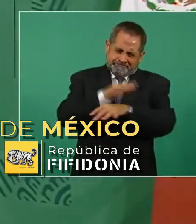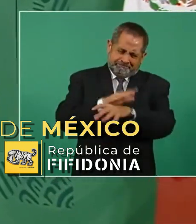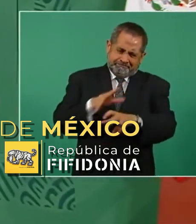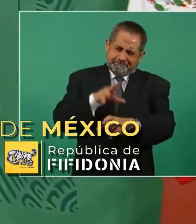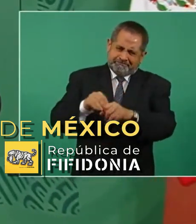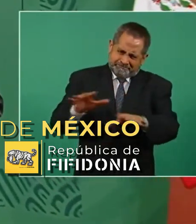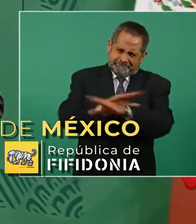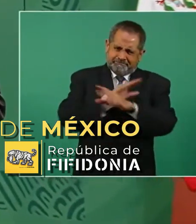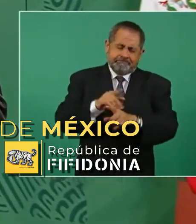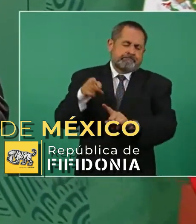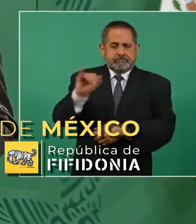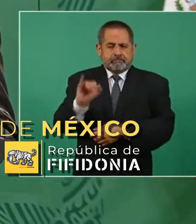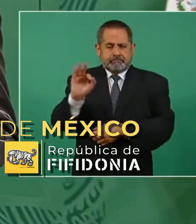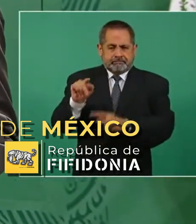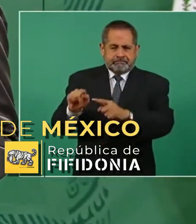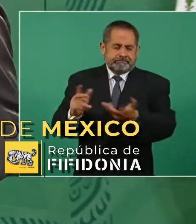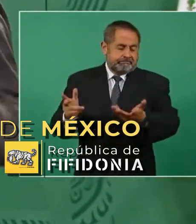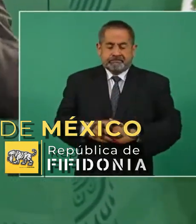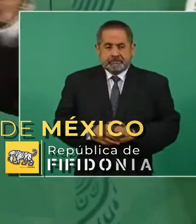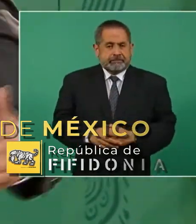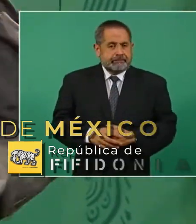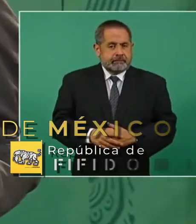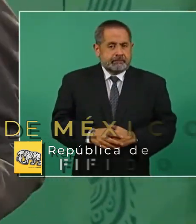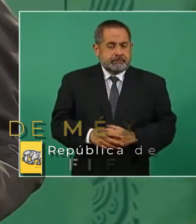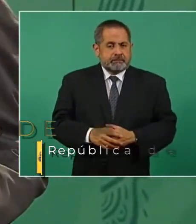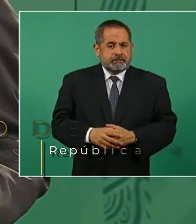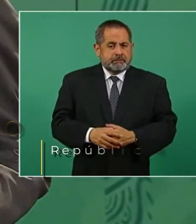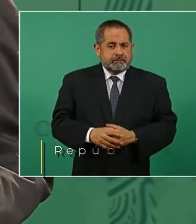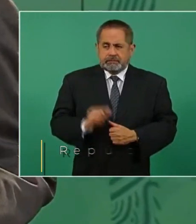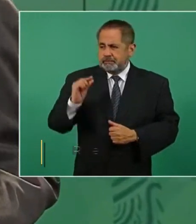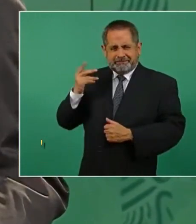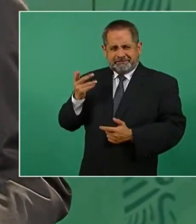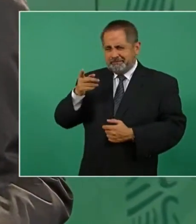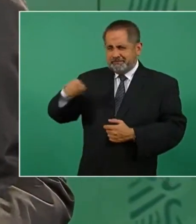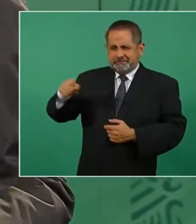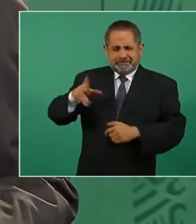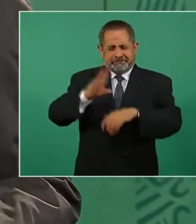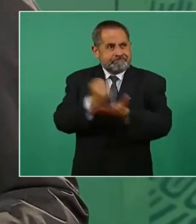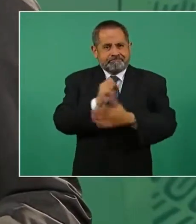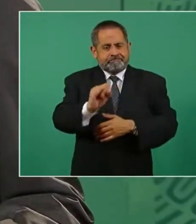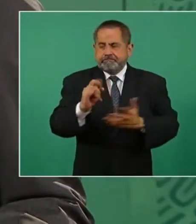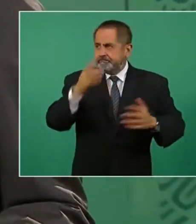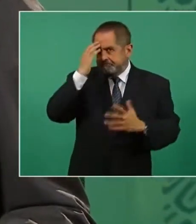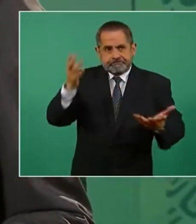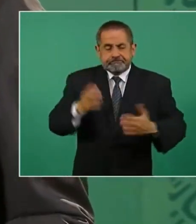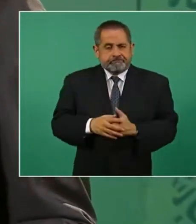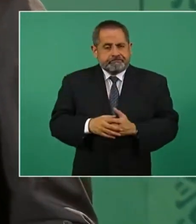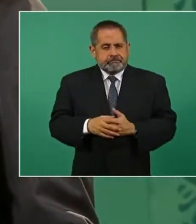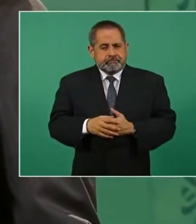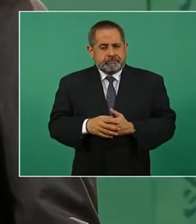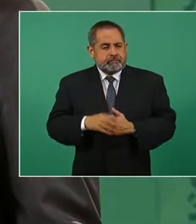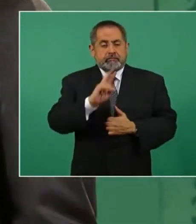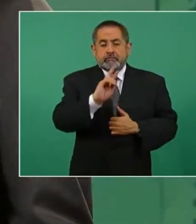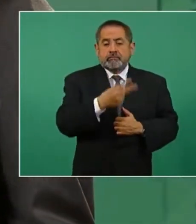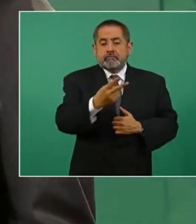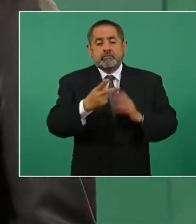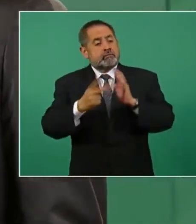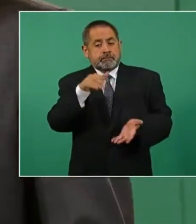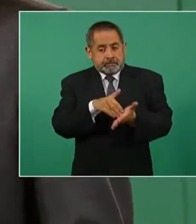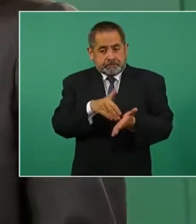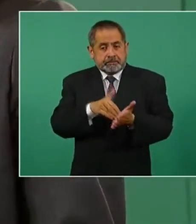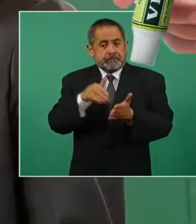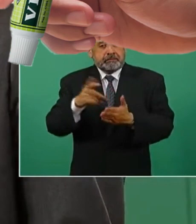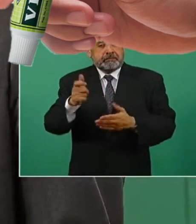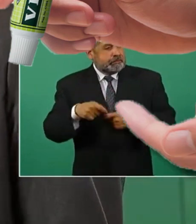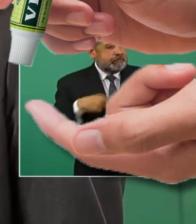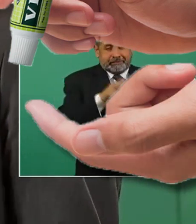a cabo en ese poder. Acaban de autorizar, imagínense, que se le devuelvan mil millones de pesos.